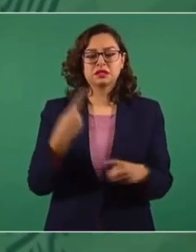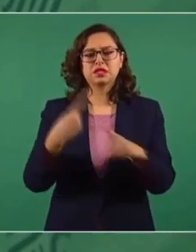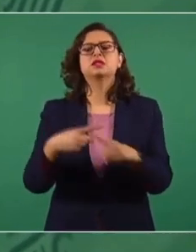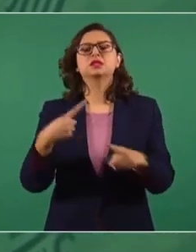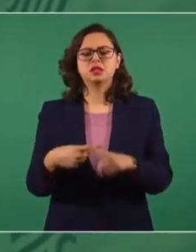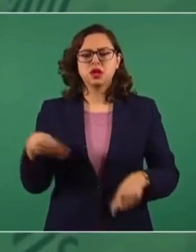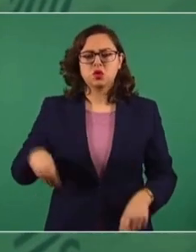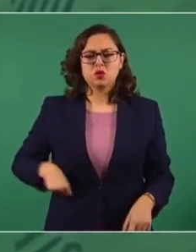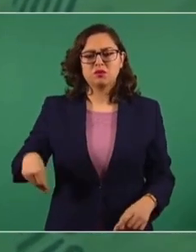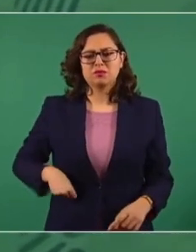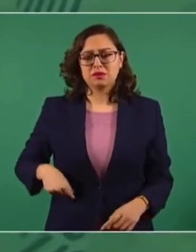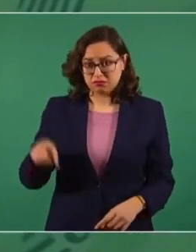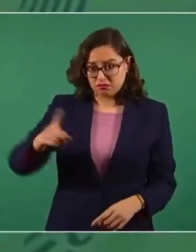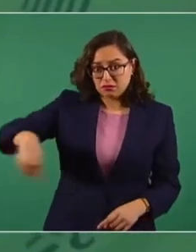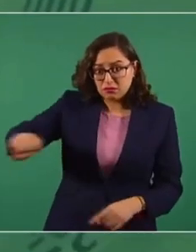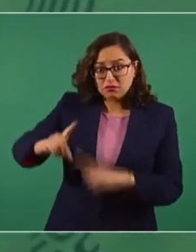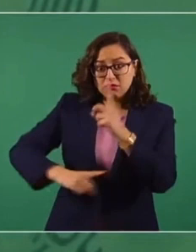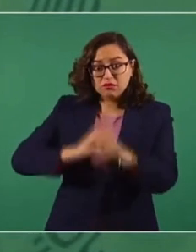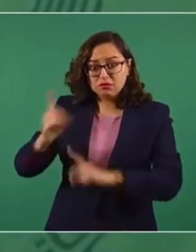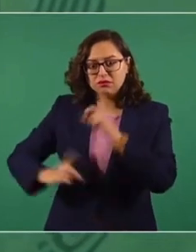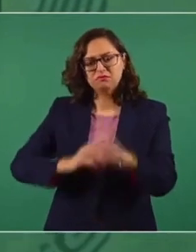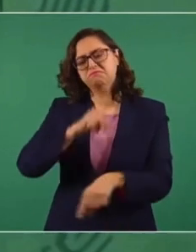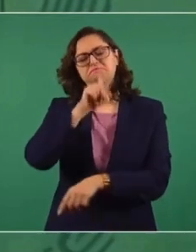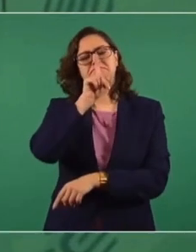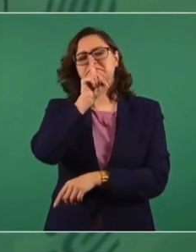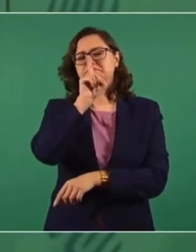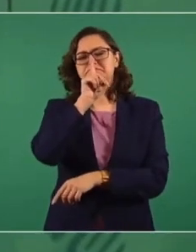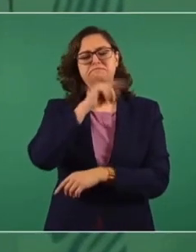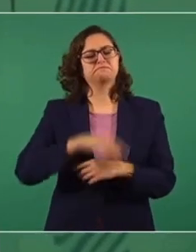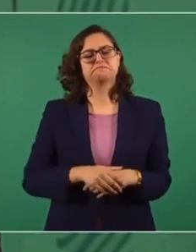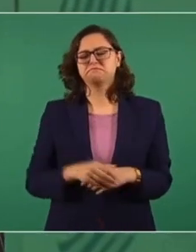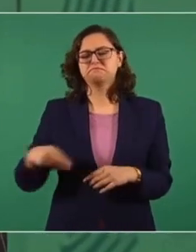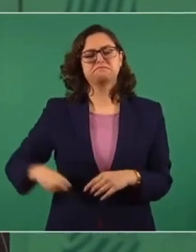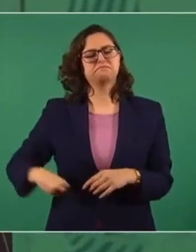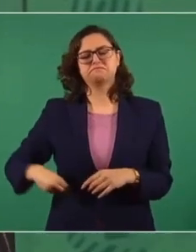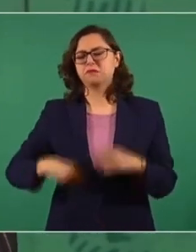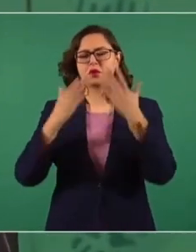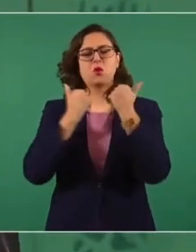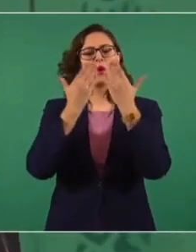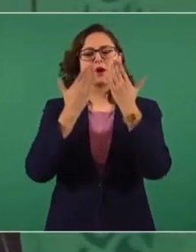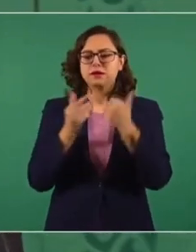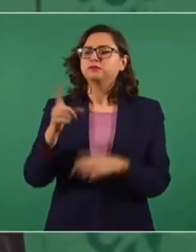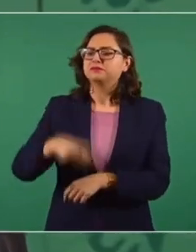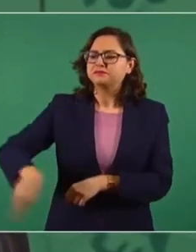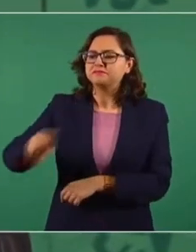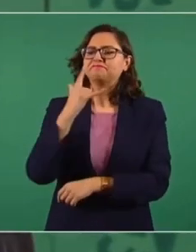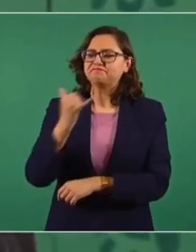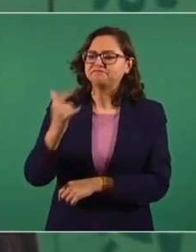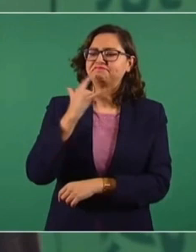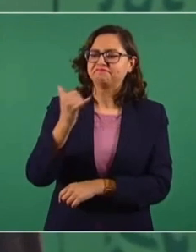deportistas, repito, ellos se aplicaron y